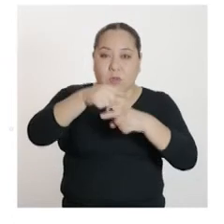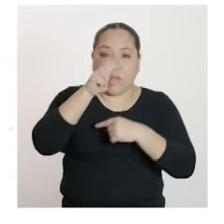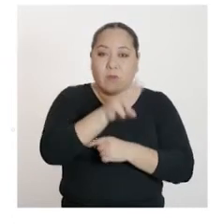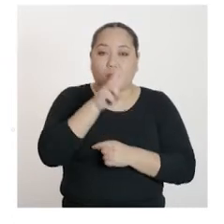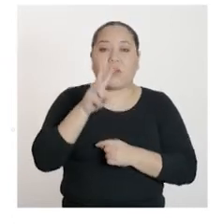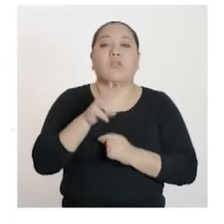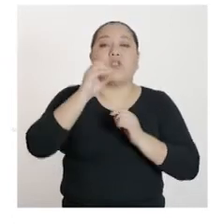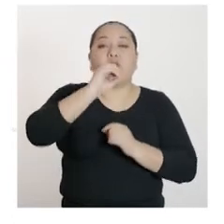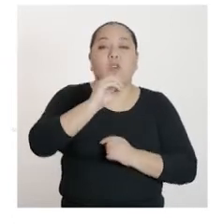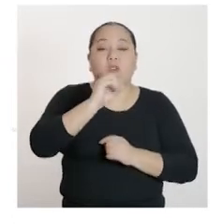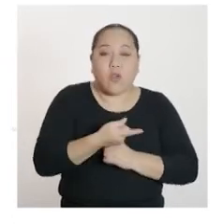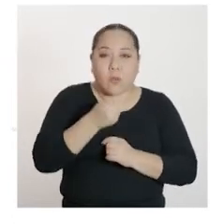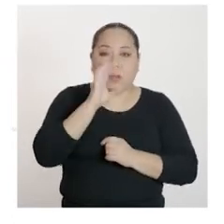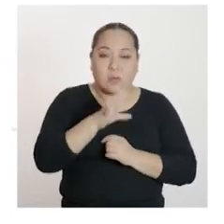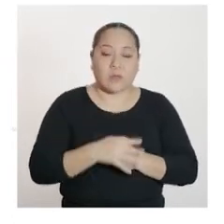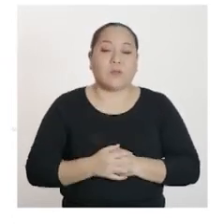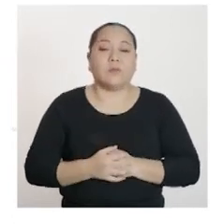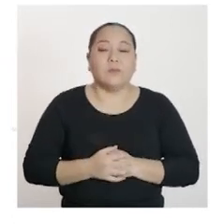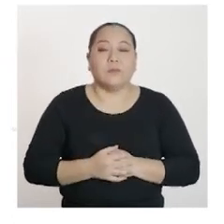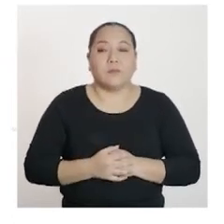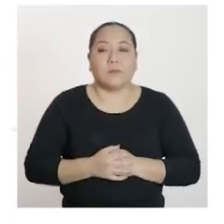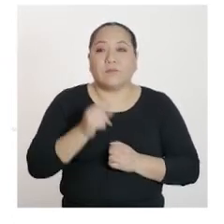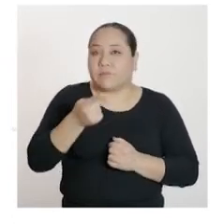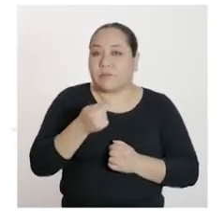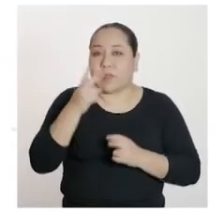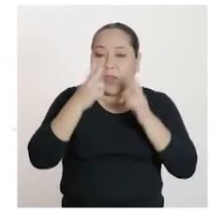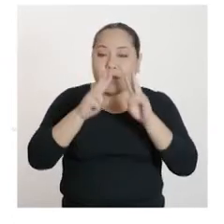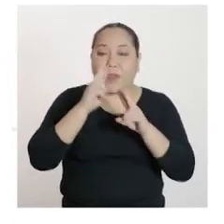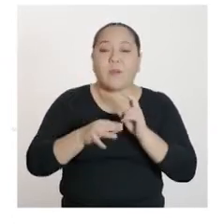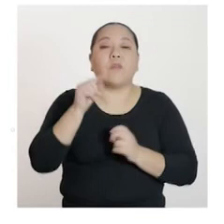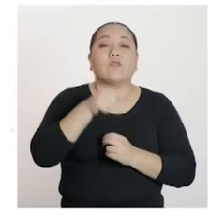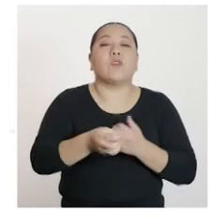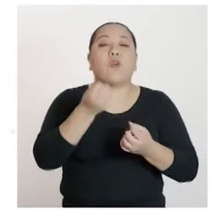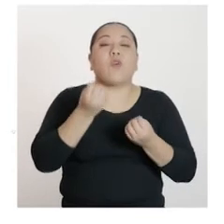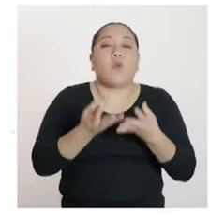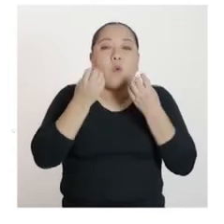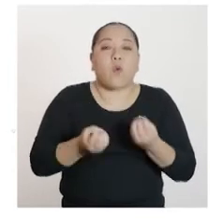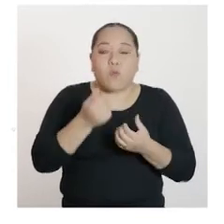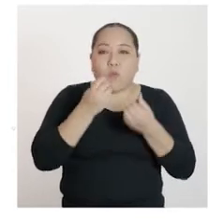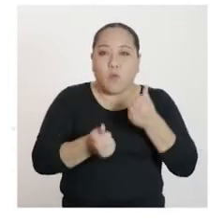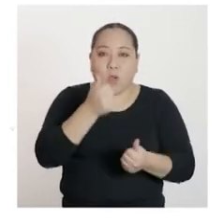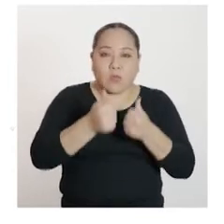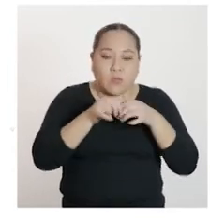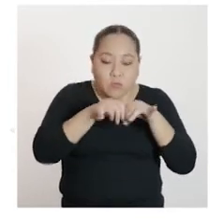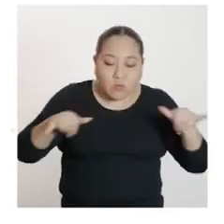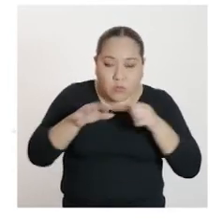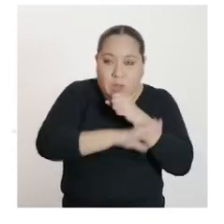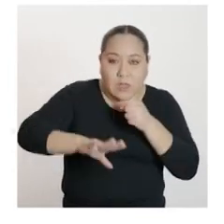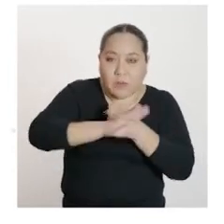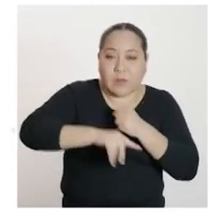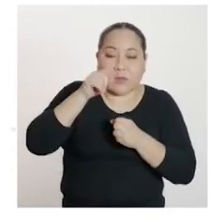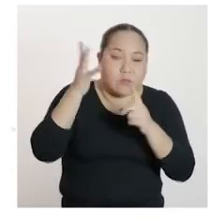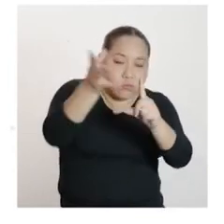,5. A continuación, determinaremos las longitudes de las bases para el cual se